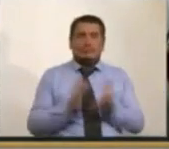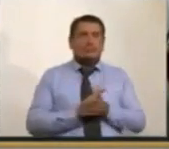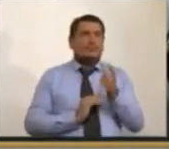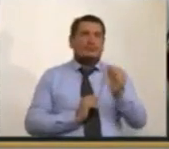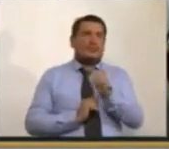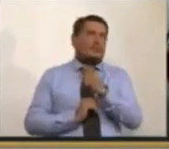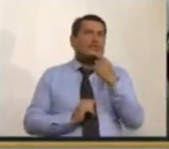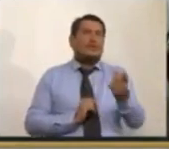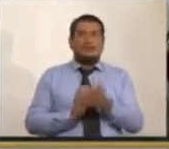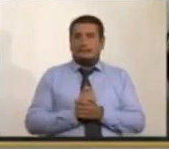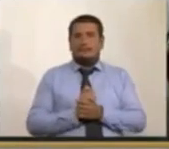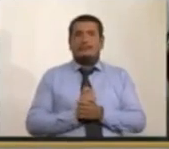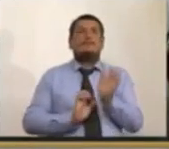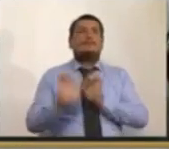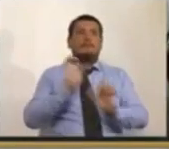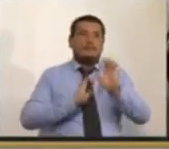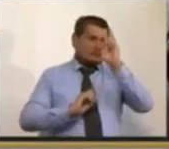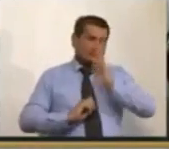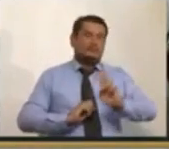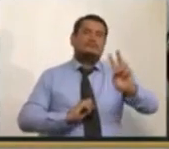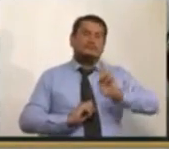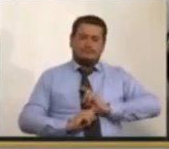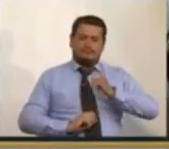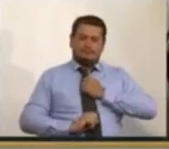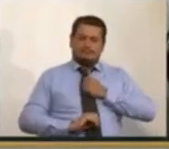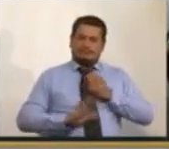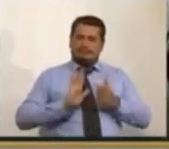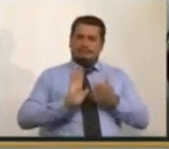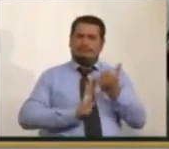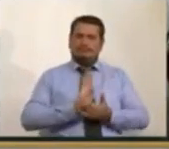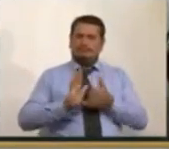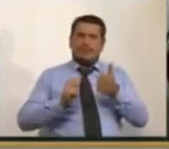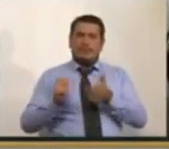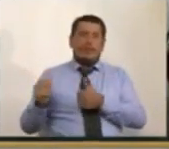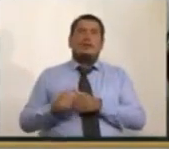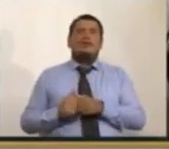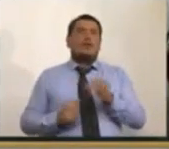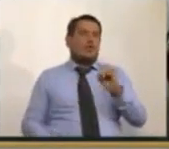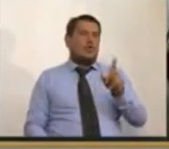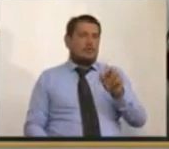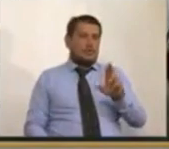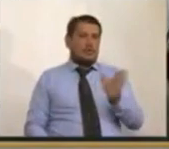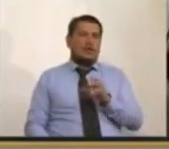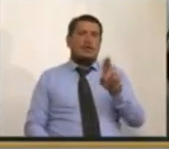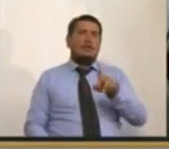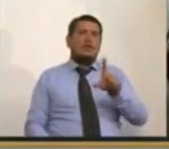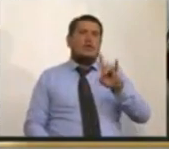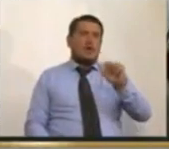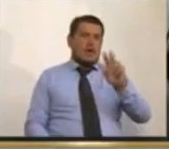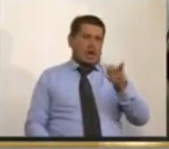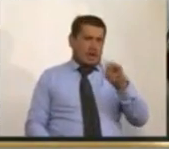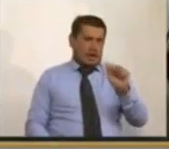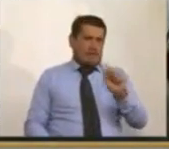diga. He defendido mi honorabilidad en todas partes. Oscar Iván, eso lo haga con mucha responsabilidad,